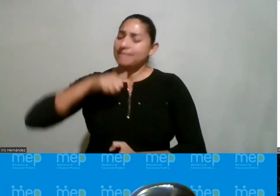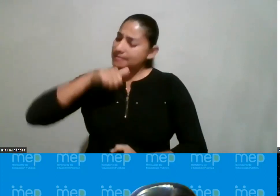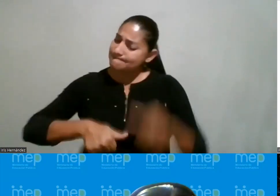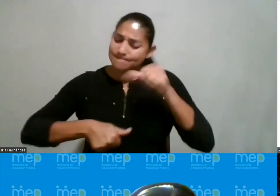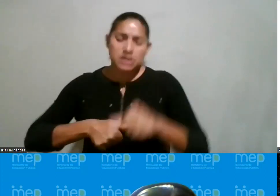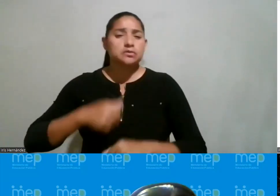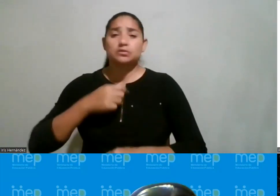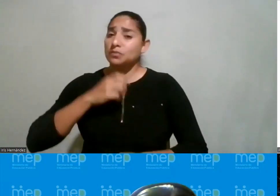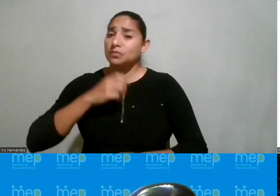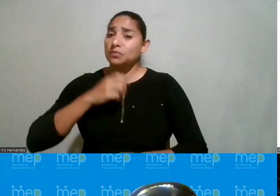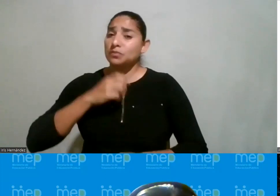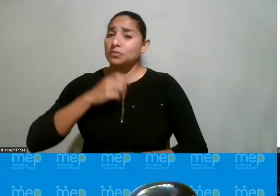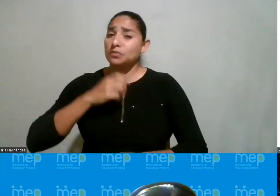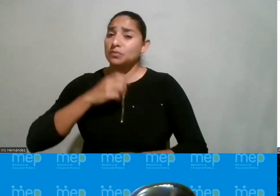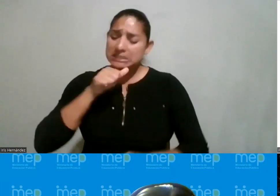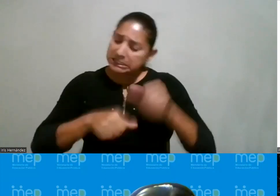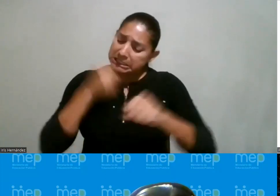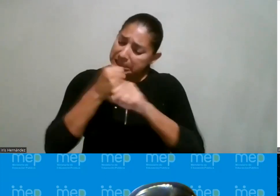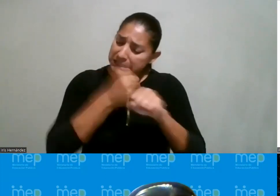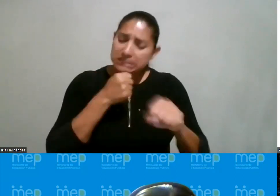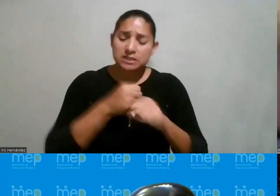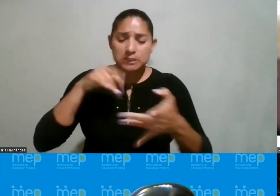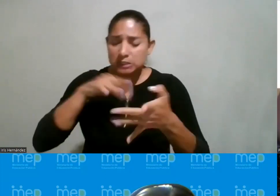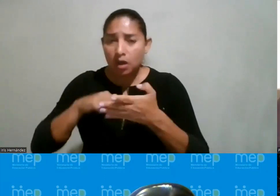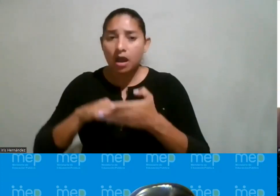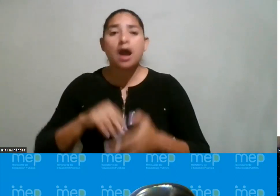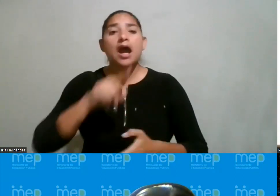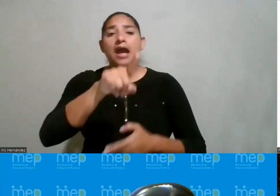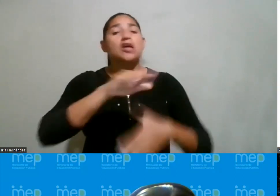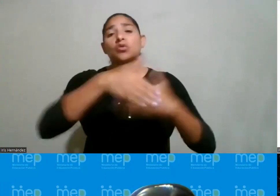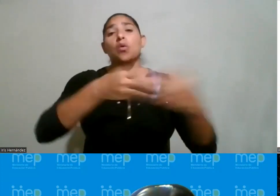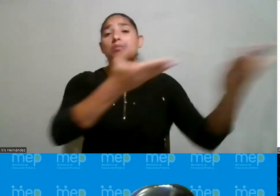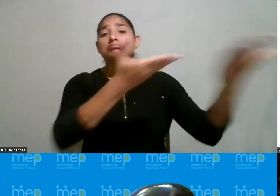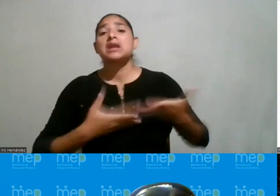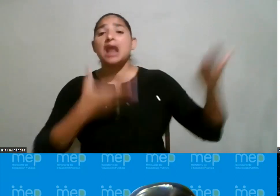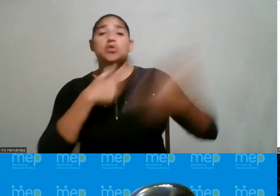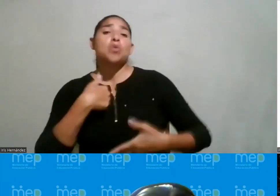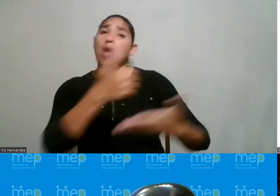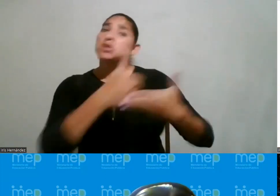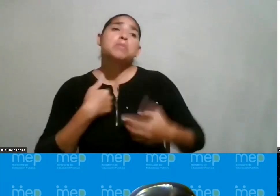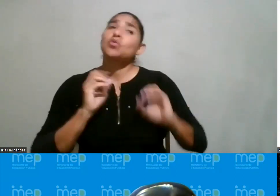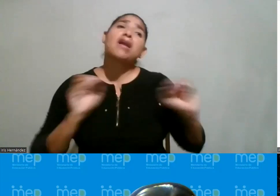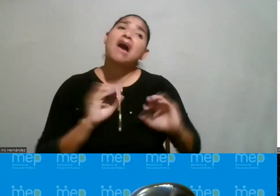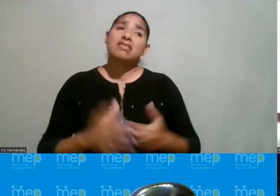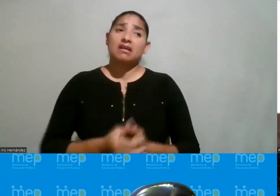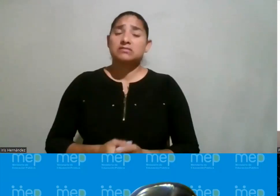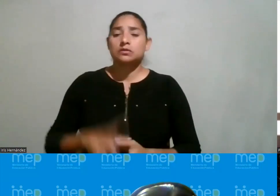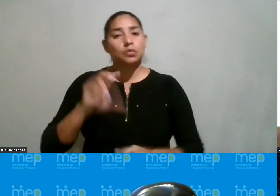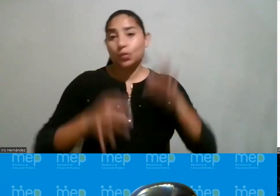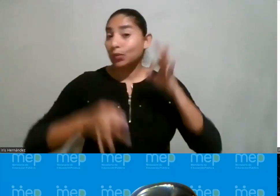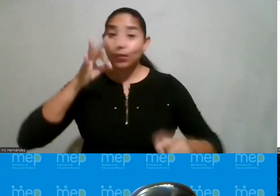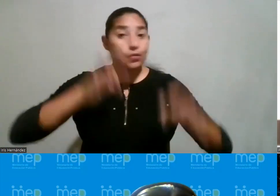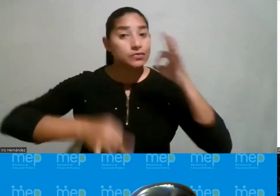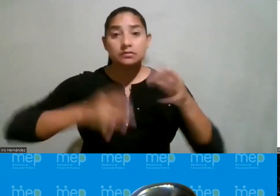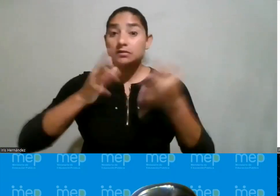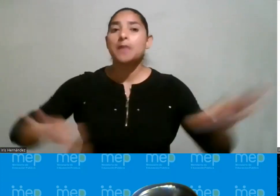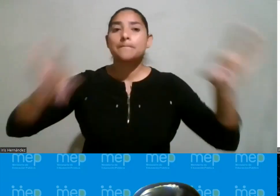tampoco las vamos a engañar porque si no entonces van a decir ay Jaycee es que ellas tenían todo y yo no ¿verdad? entonces no se vale porque lo